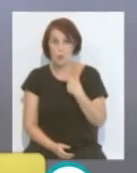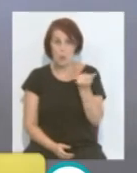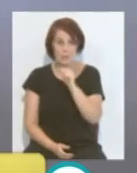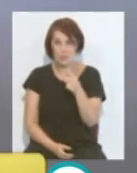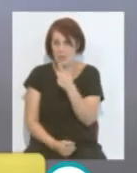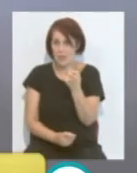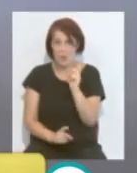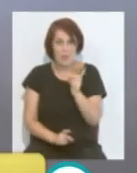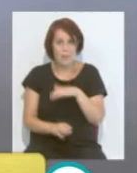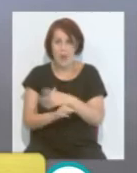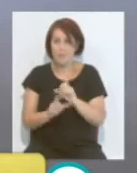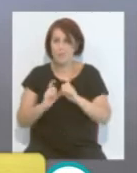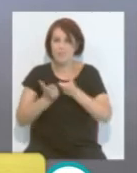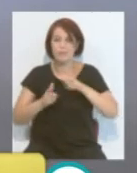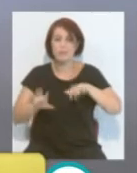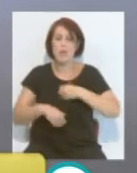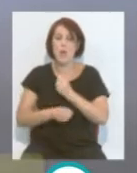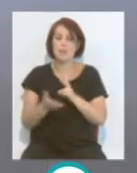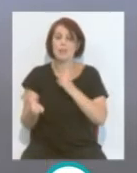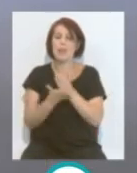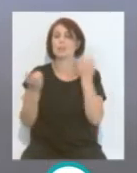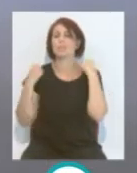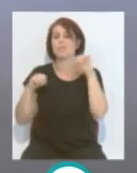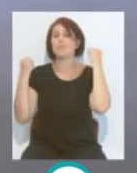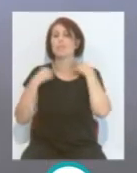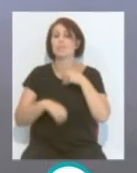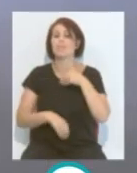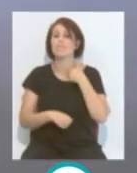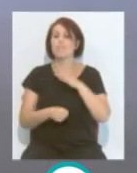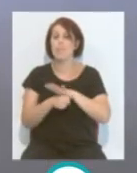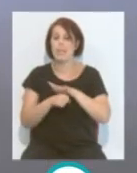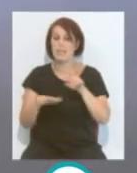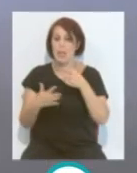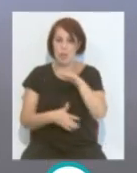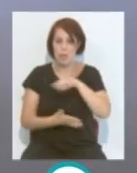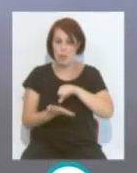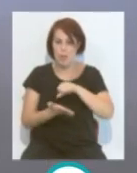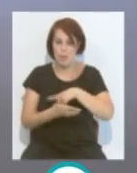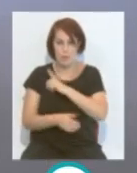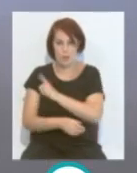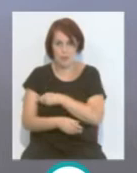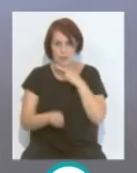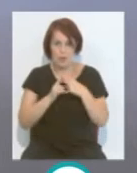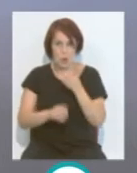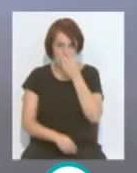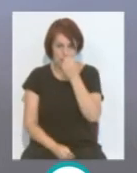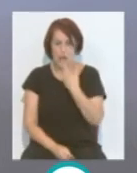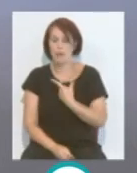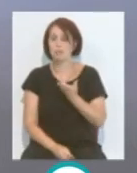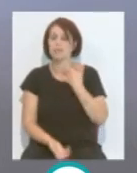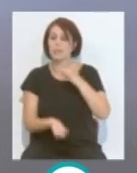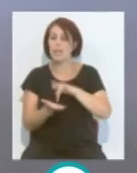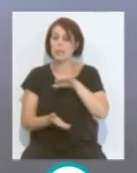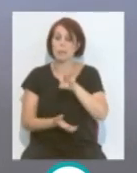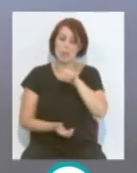semana para que la primera plantilla del Cádiz... ...regrese a los entrenamientos. Será el martes 6 en la Ciudad Deportiva del Rosal. Es la fecha elegida por